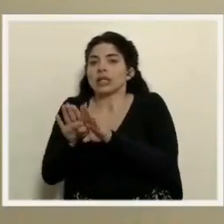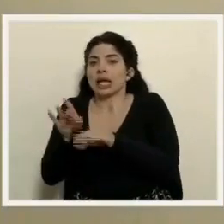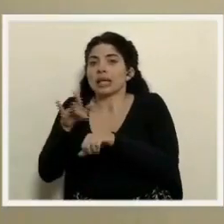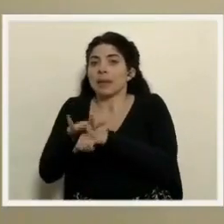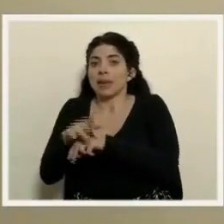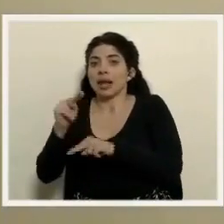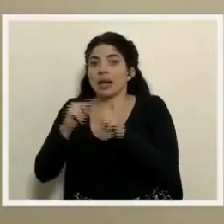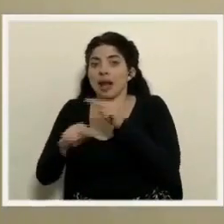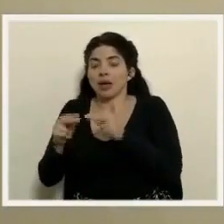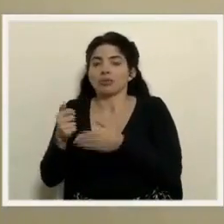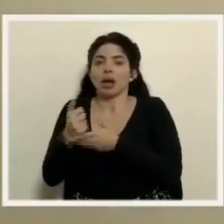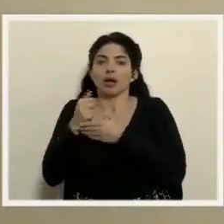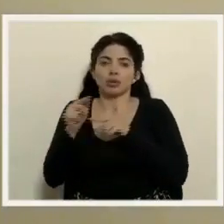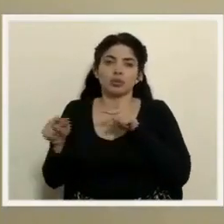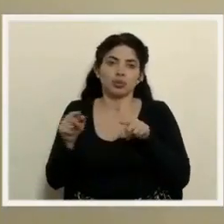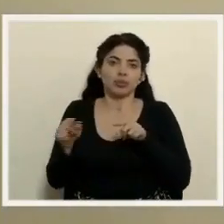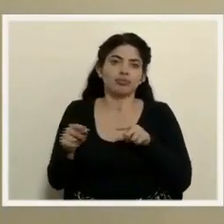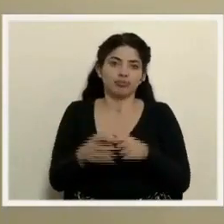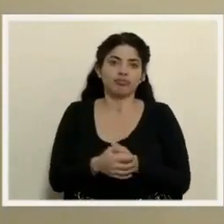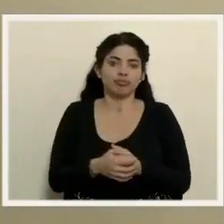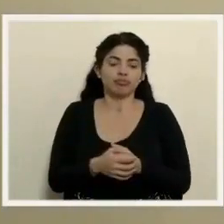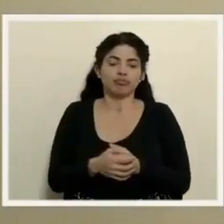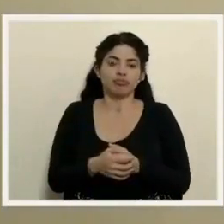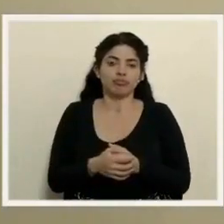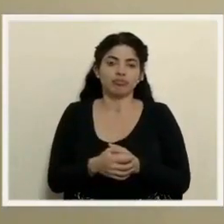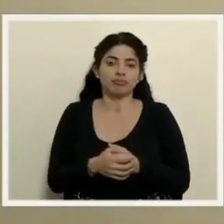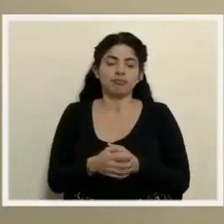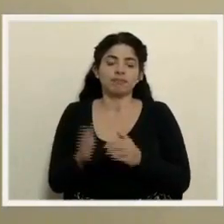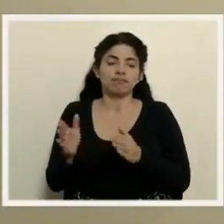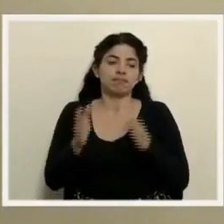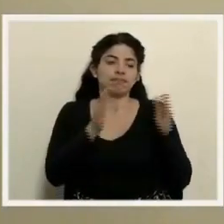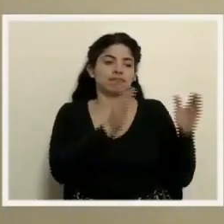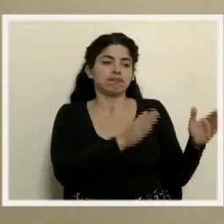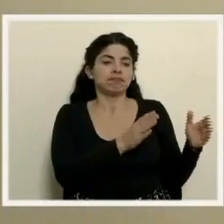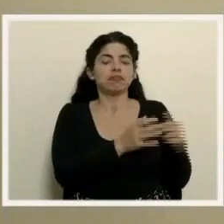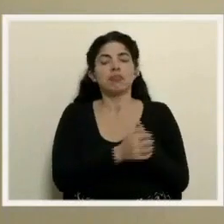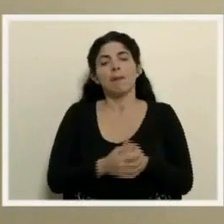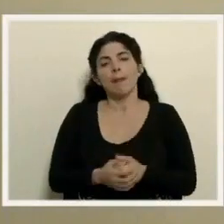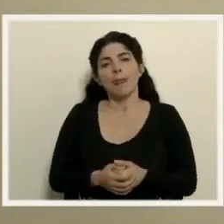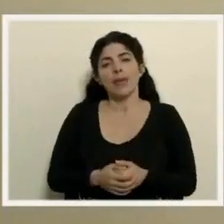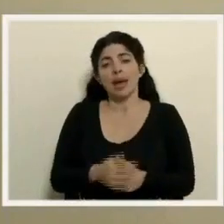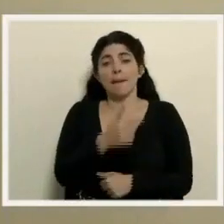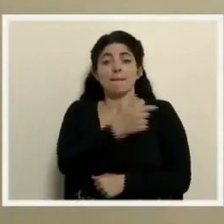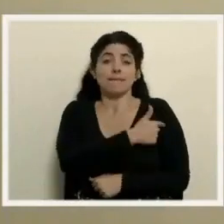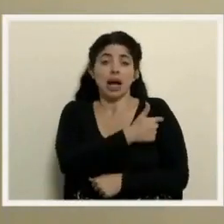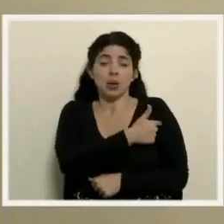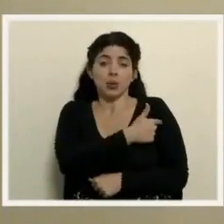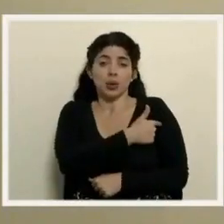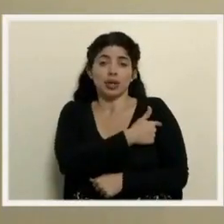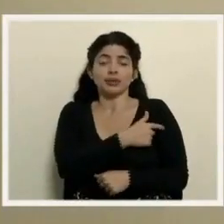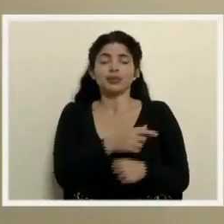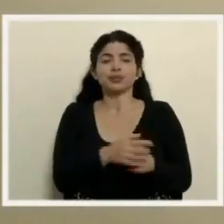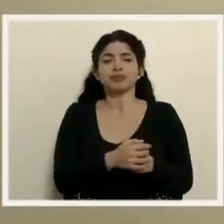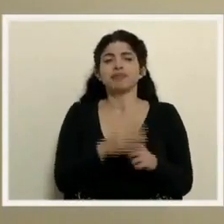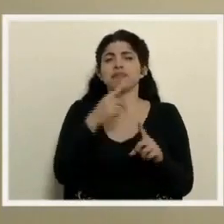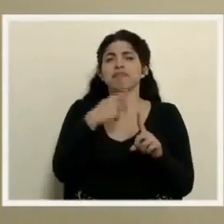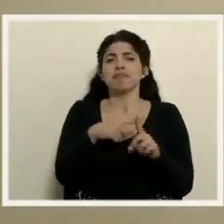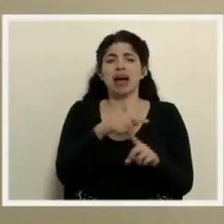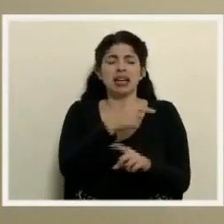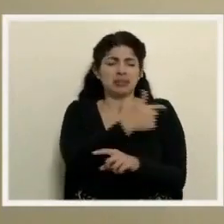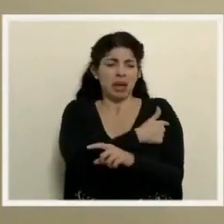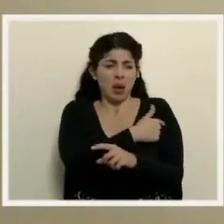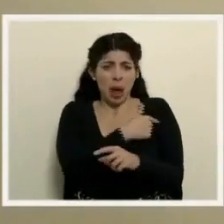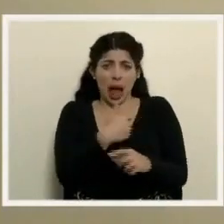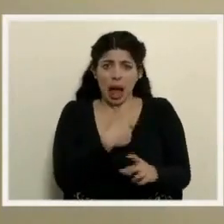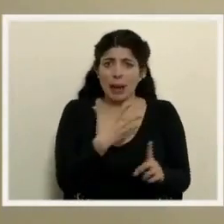de los negocios en algunos casos. Y con respecto a la vacunación y el impacto, es claro que